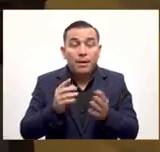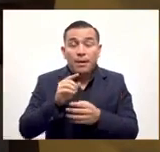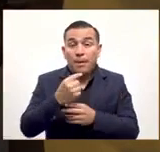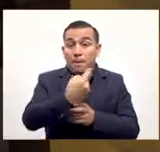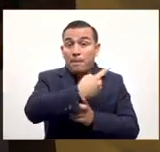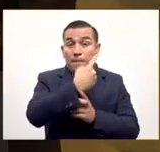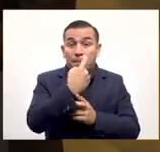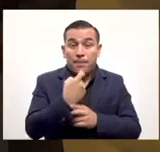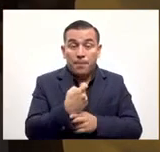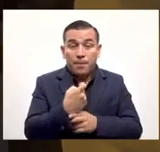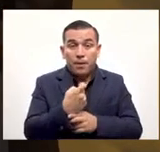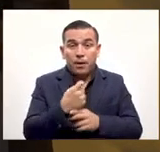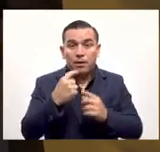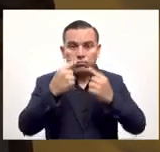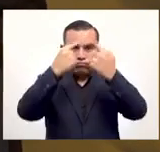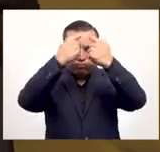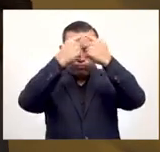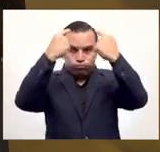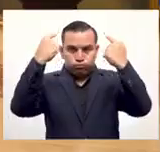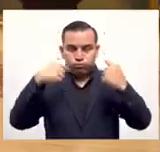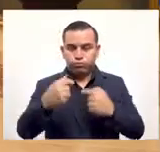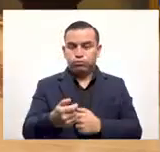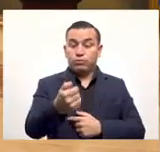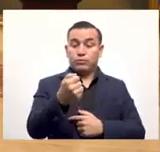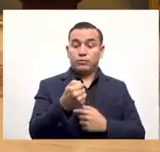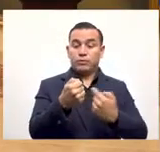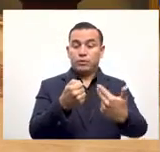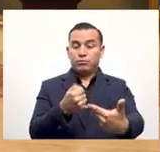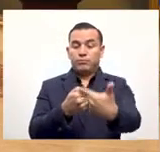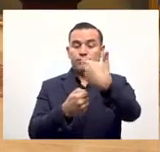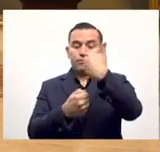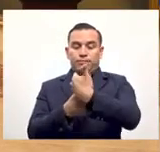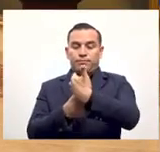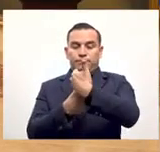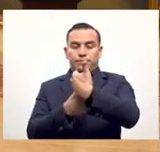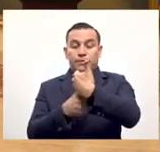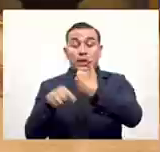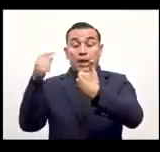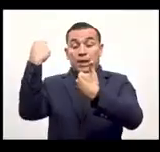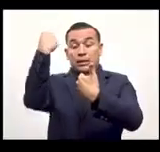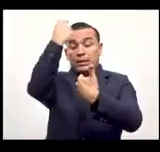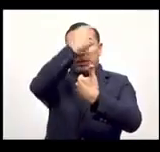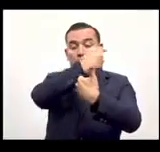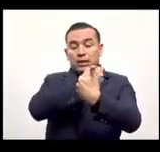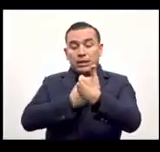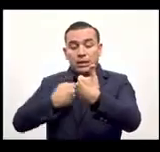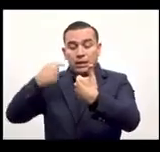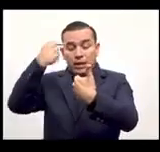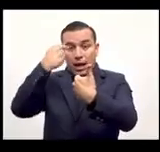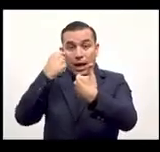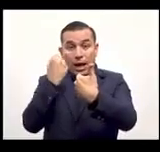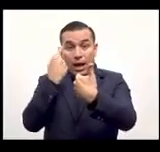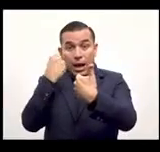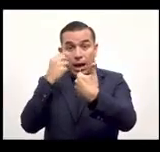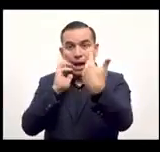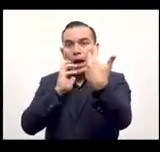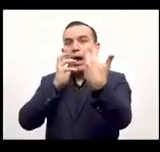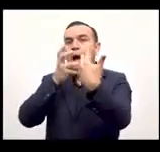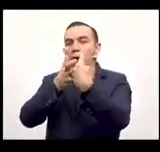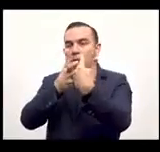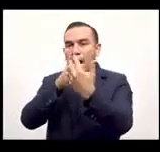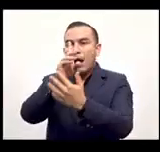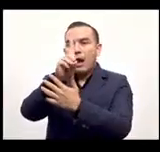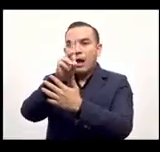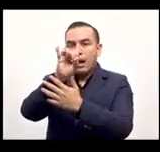le va a pedir que coloque su cara en la cámara en ese círculo para poder hacer un reconocimiento facial